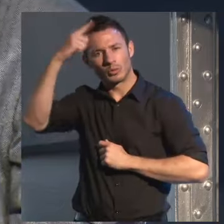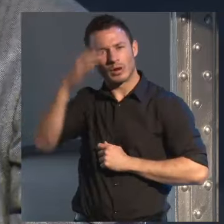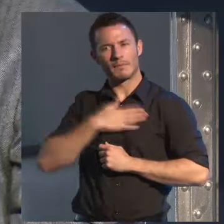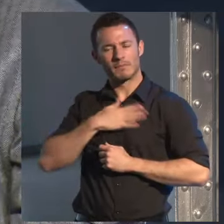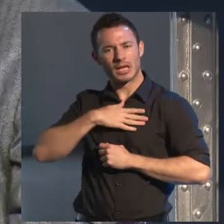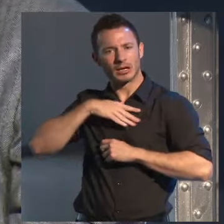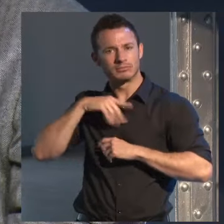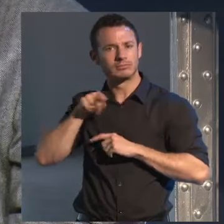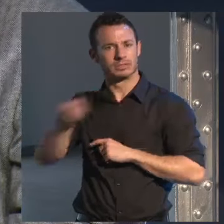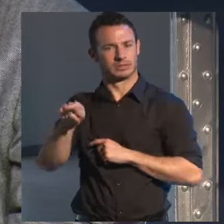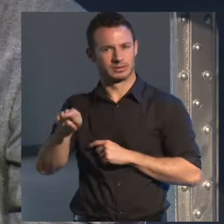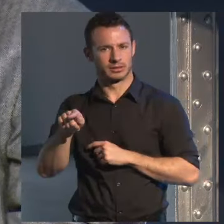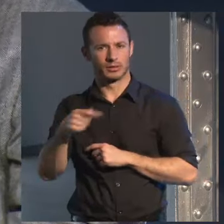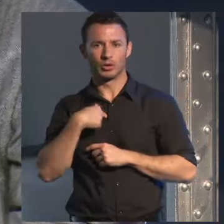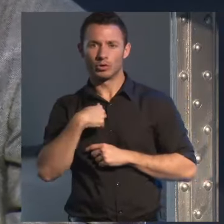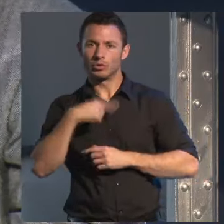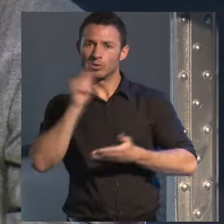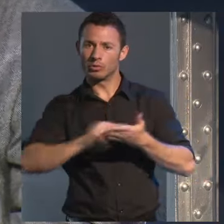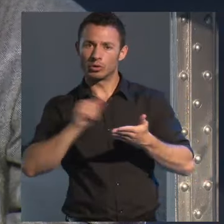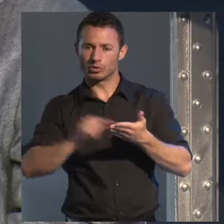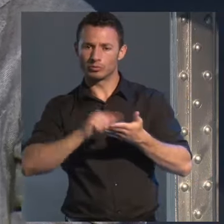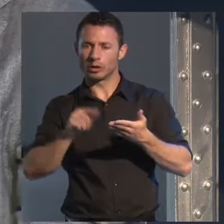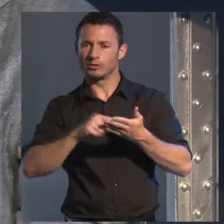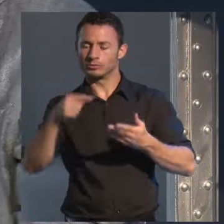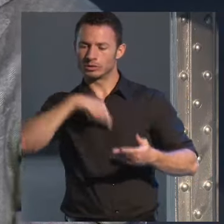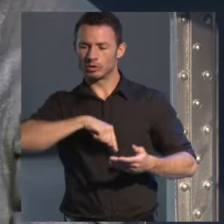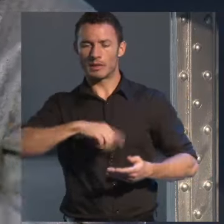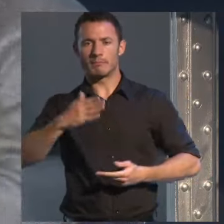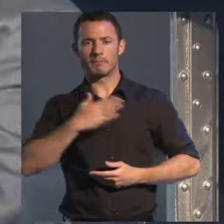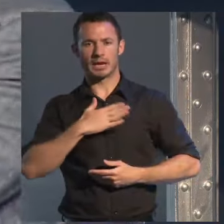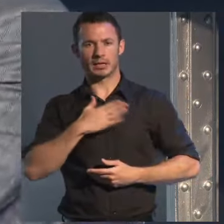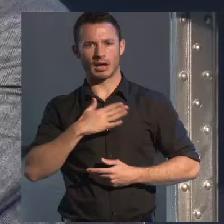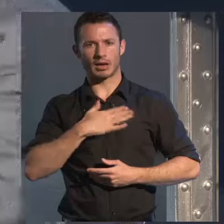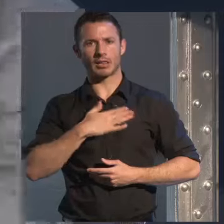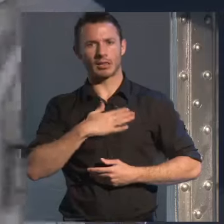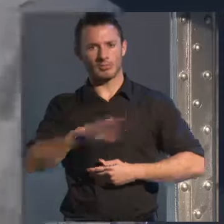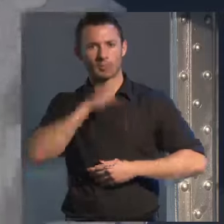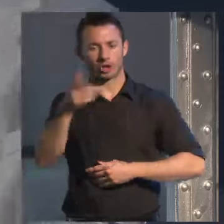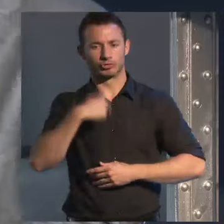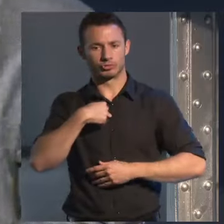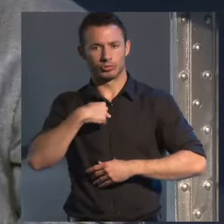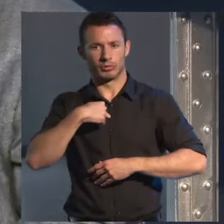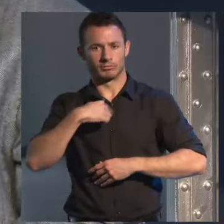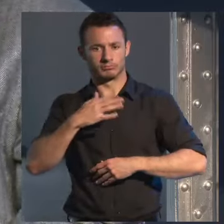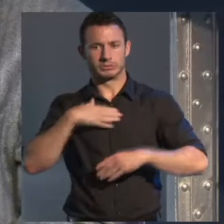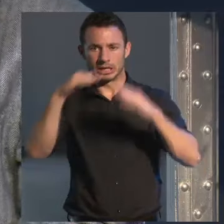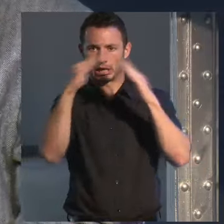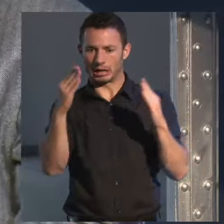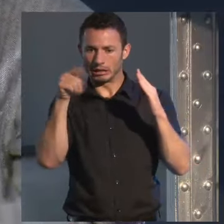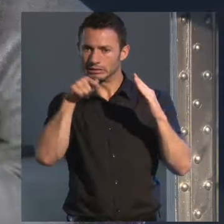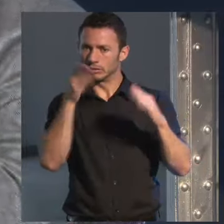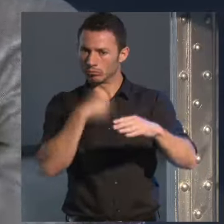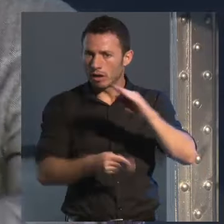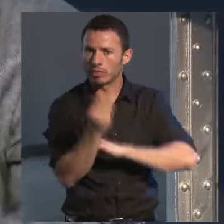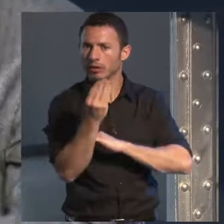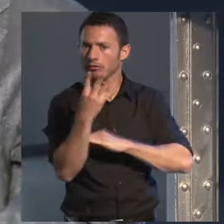soy un escritor con un sentido de pertenencia muy fuerte entre otras razones por eso sigo viviendo en la misma casa donde nací en